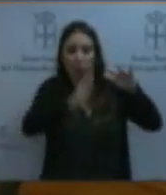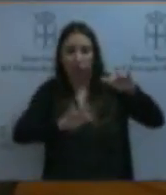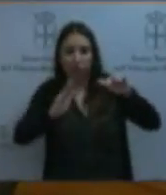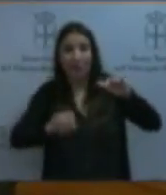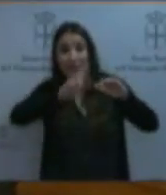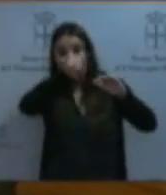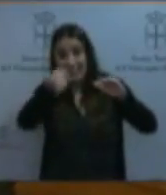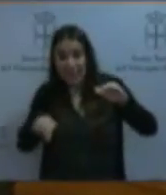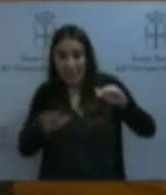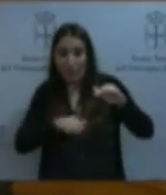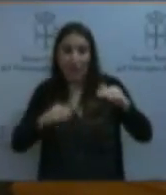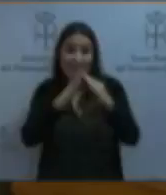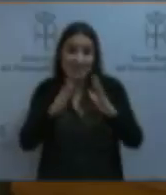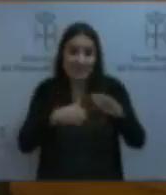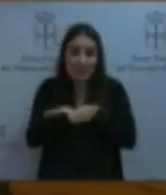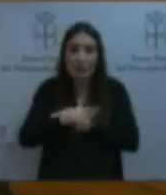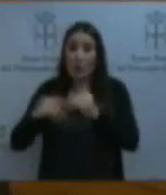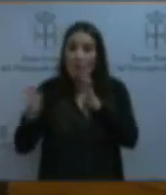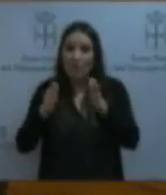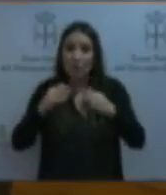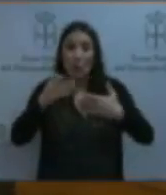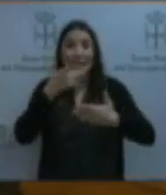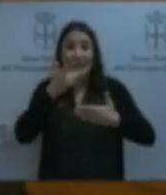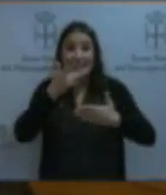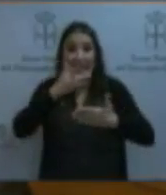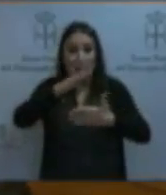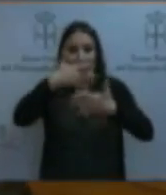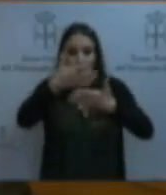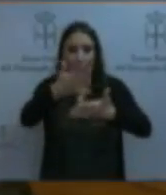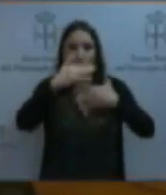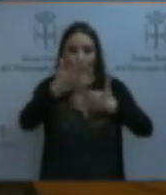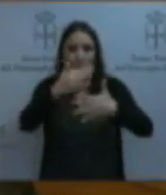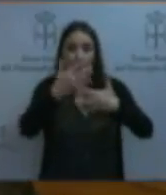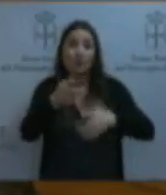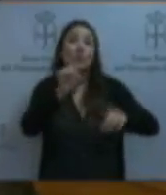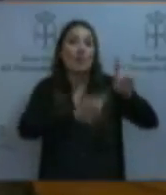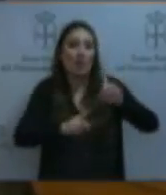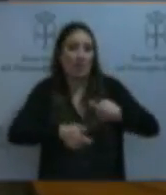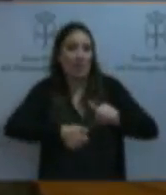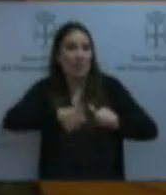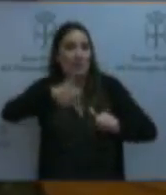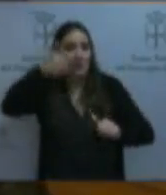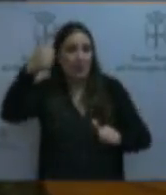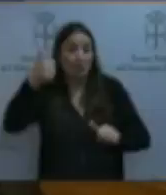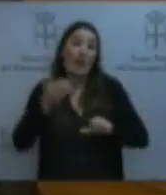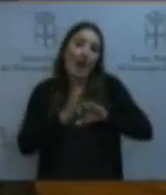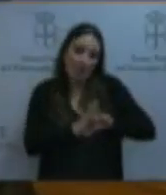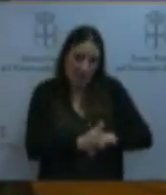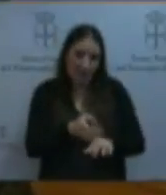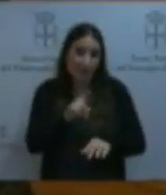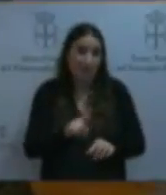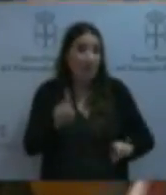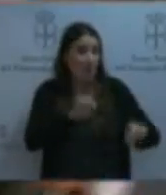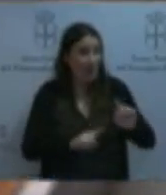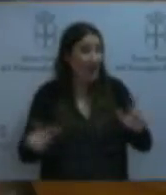viviendas. El viento provoca que se muevan las cristaleras de la carpintería de aluminio y el problema va en aumento. Aparte del gravísimo problema